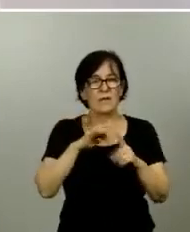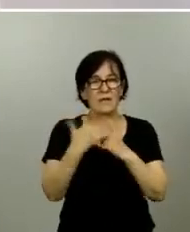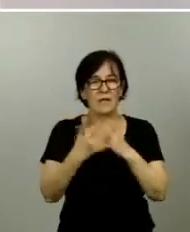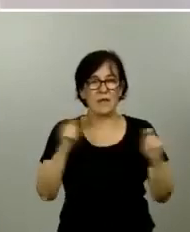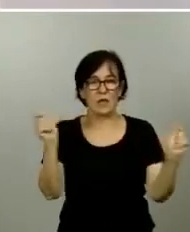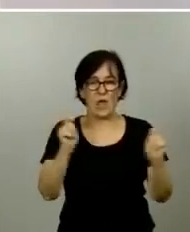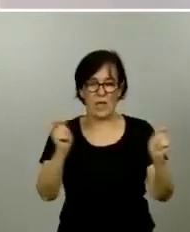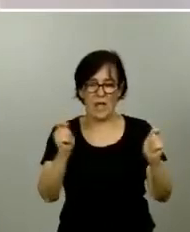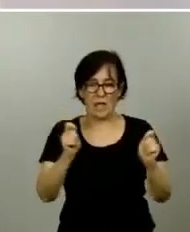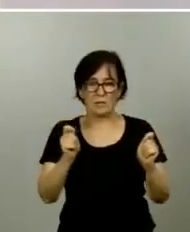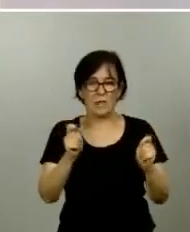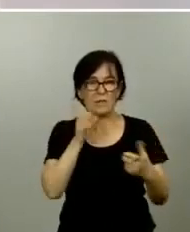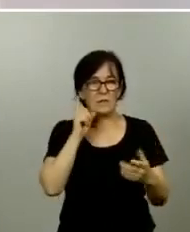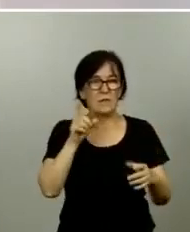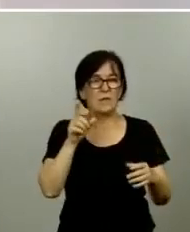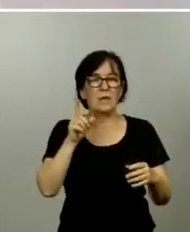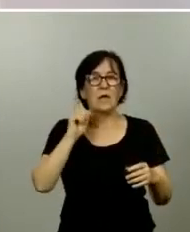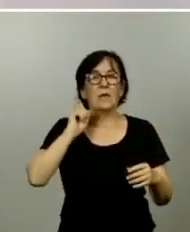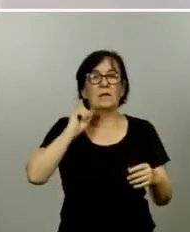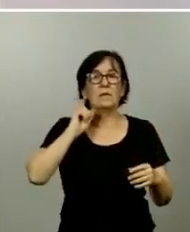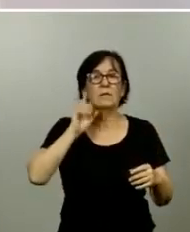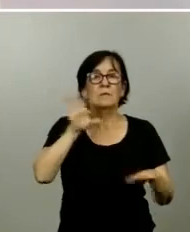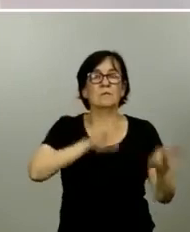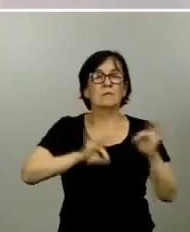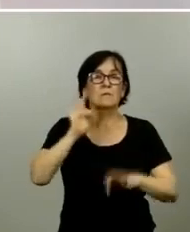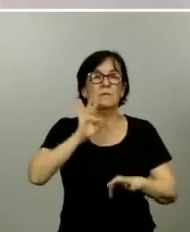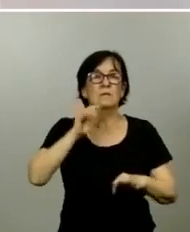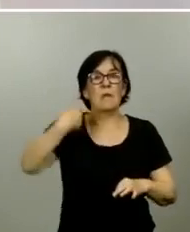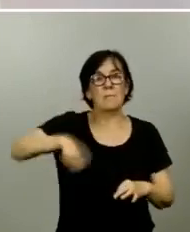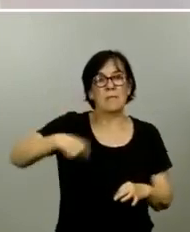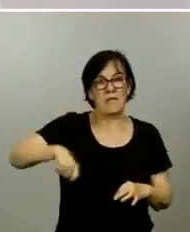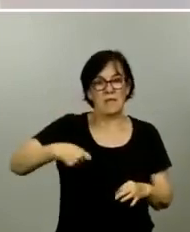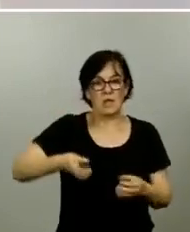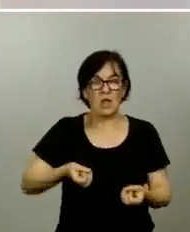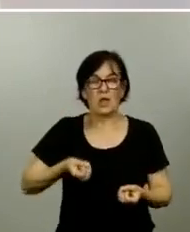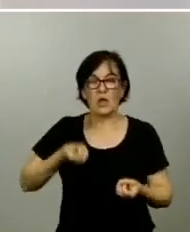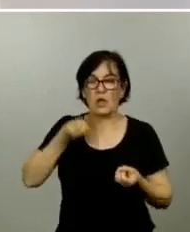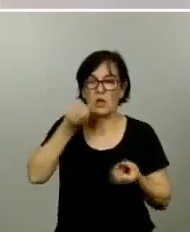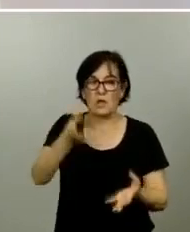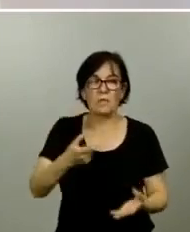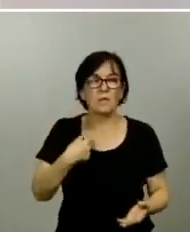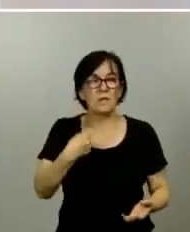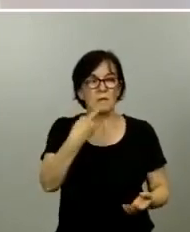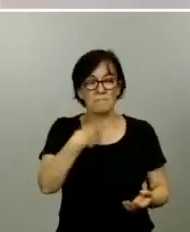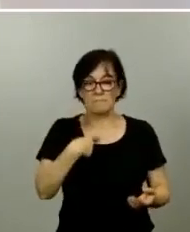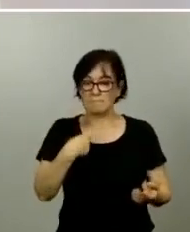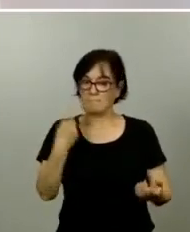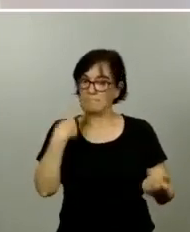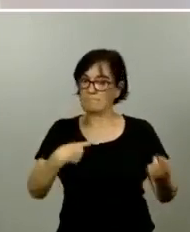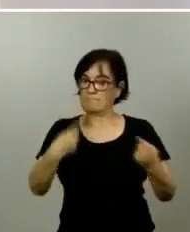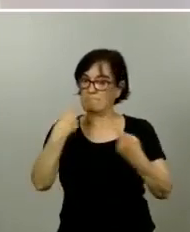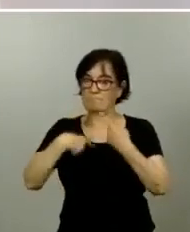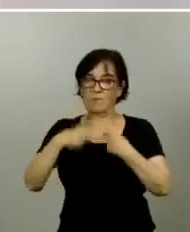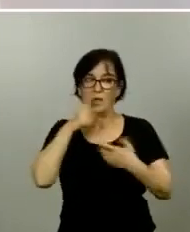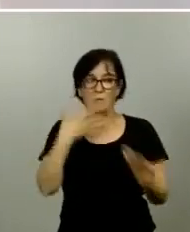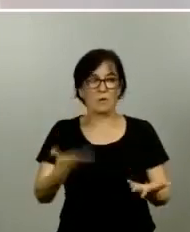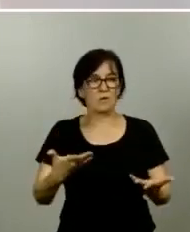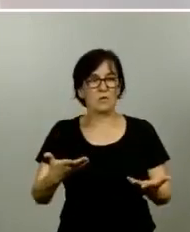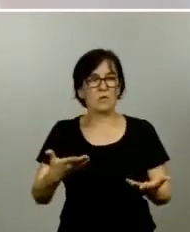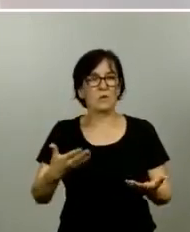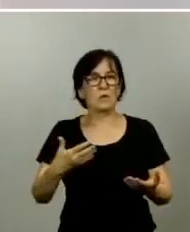decisión la tomará el presidente y la comunicará pero lo que nos han venido diciendo hasta ahora es que todo va de la mano